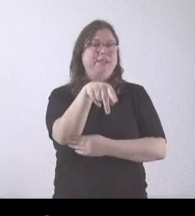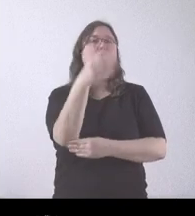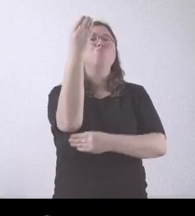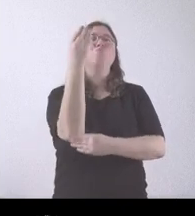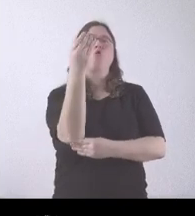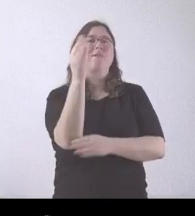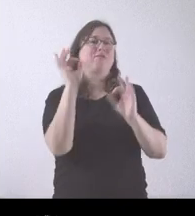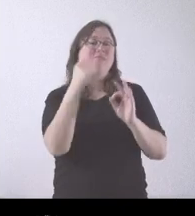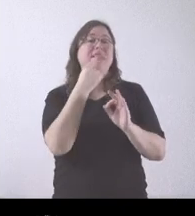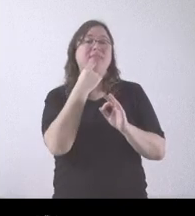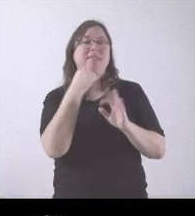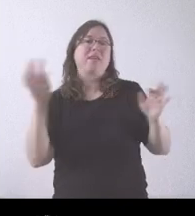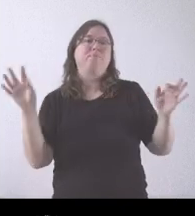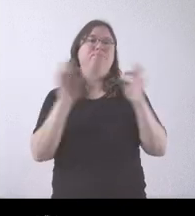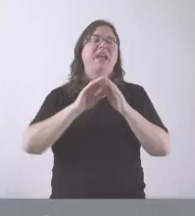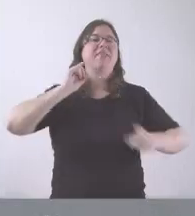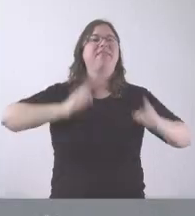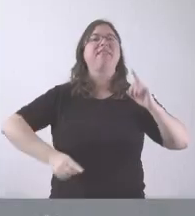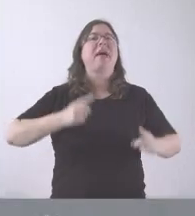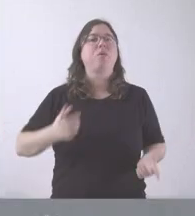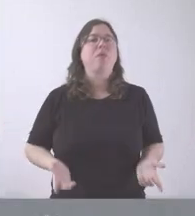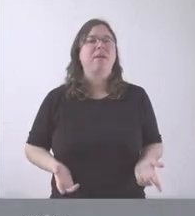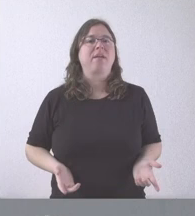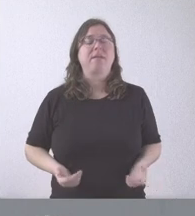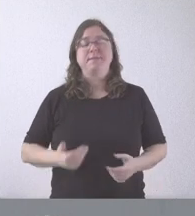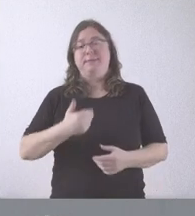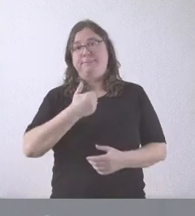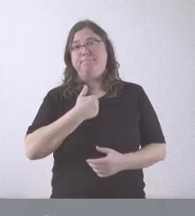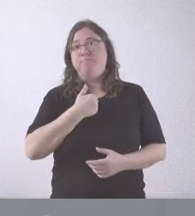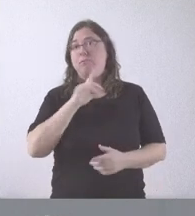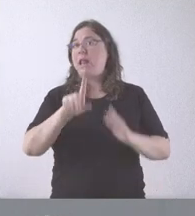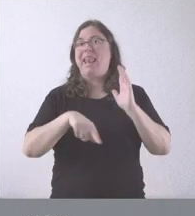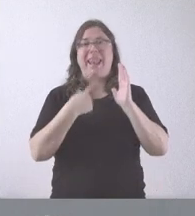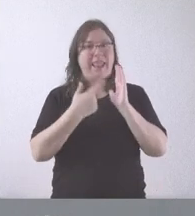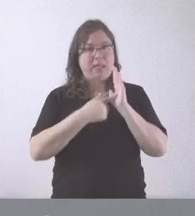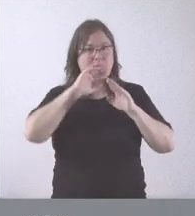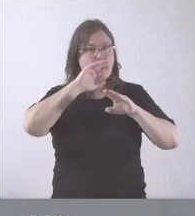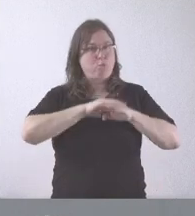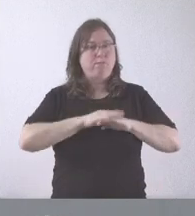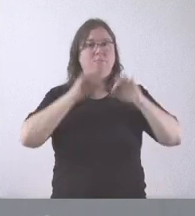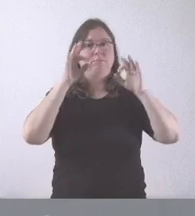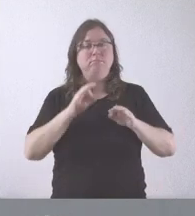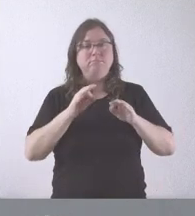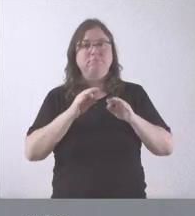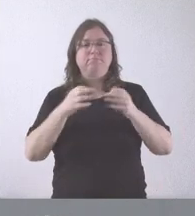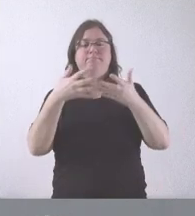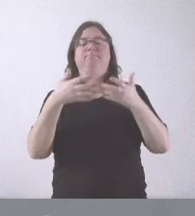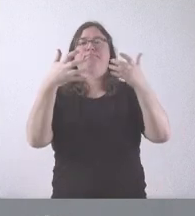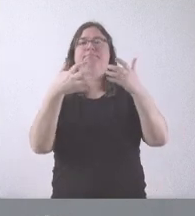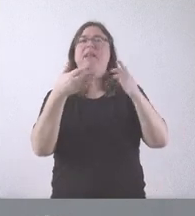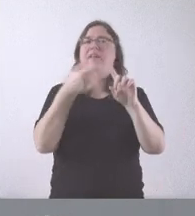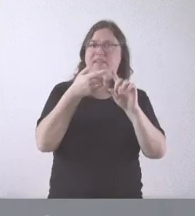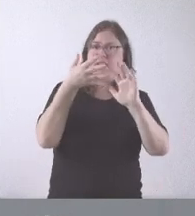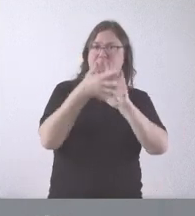vinculado con la dictadura. Pues, lógicamente, en cumplimiento de la ley vigente, pues hará una referencia a este hecho